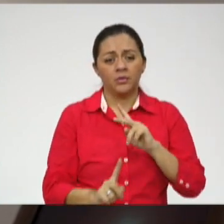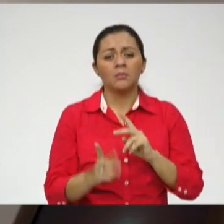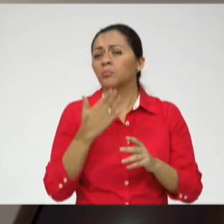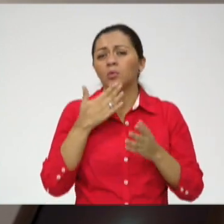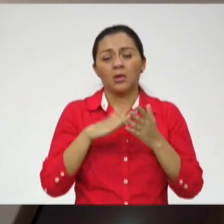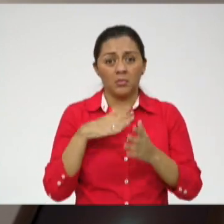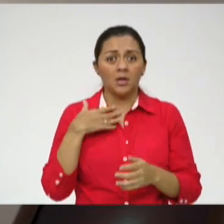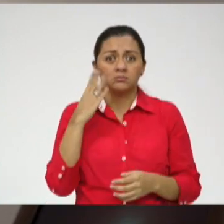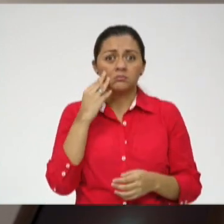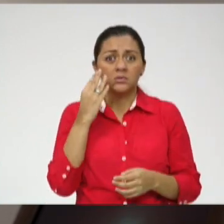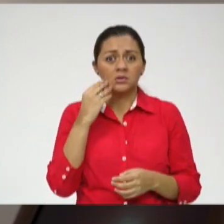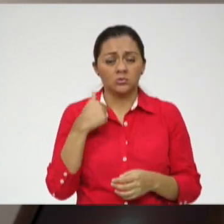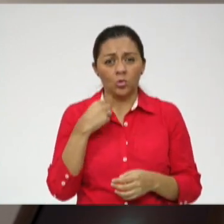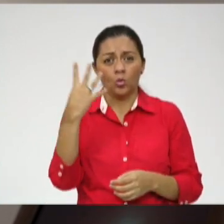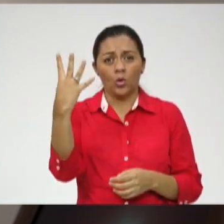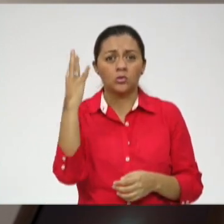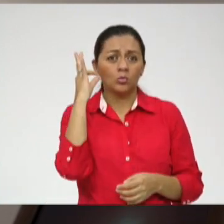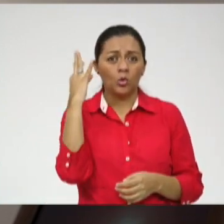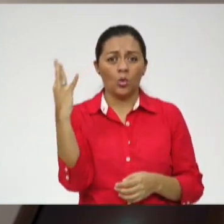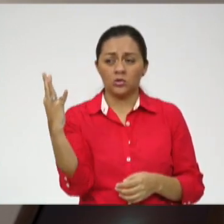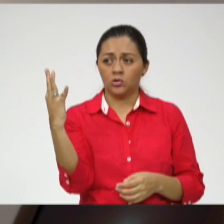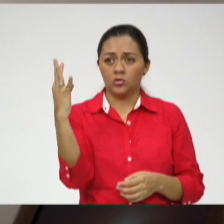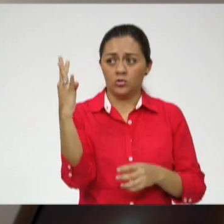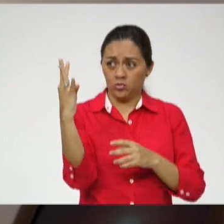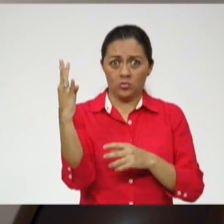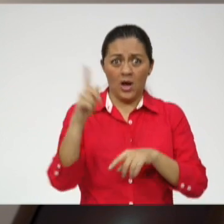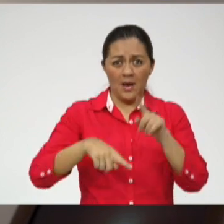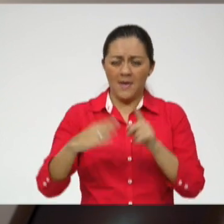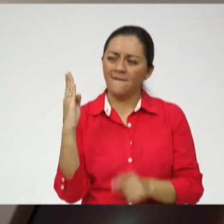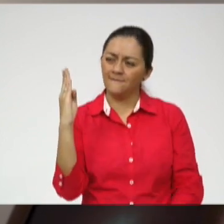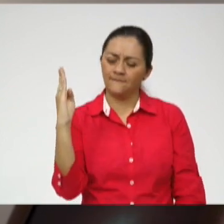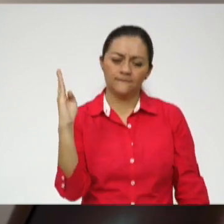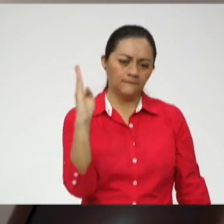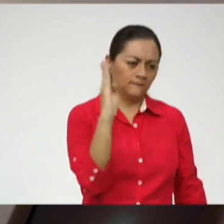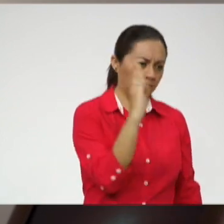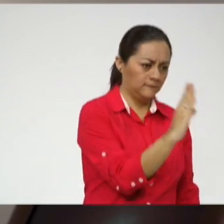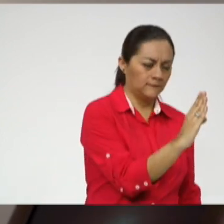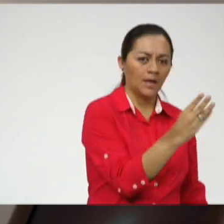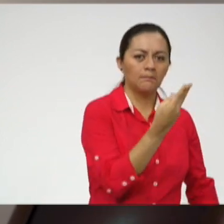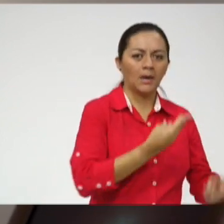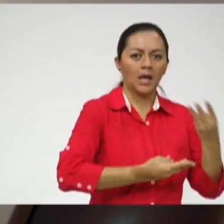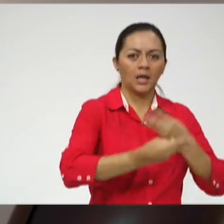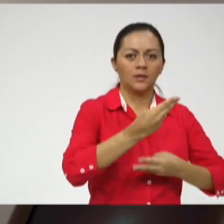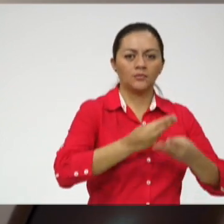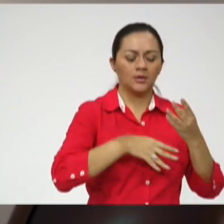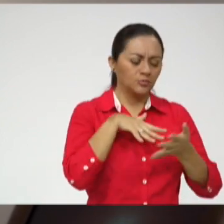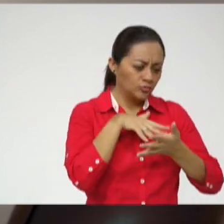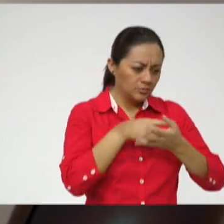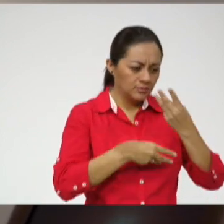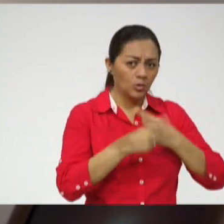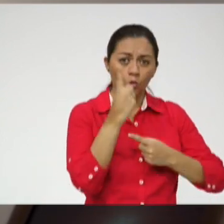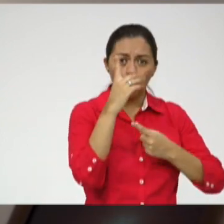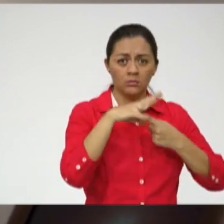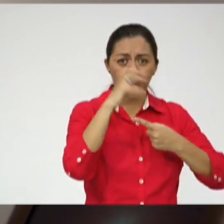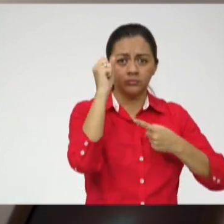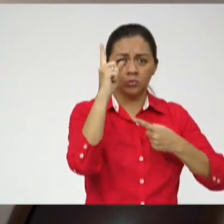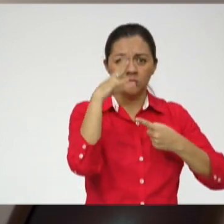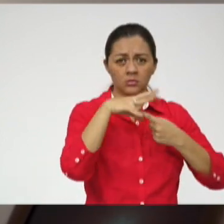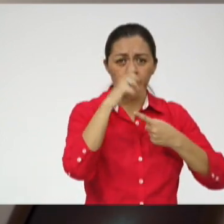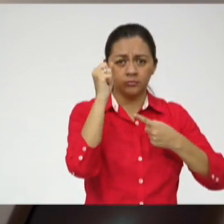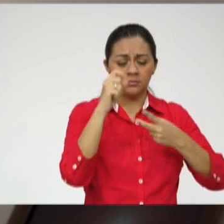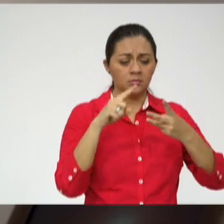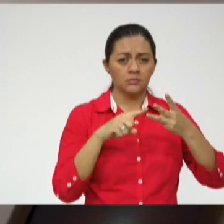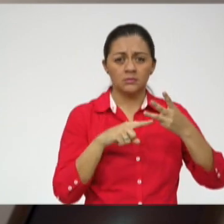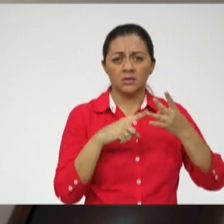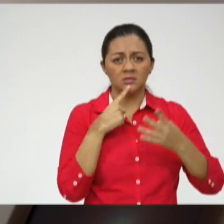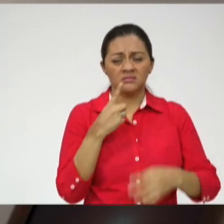caso de una experiencia de cuatro chicas, cuatro siguieron marketing, solo una terminó la carrera y la única que siguió jamás lo